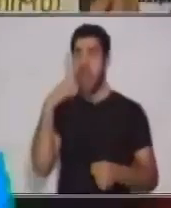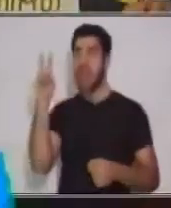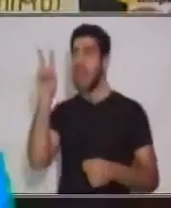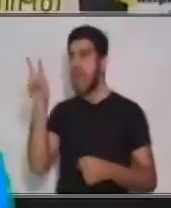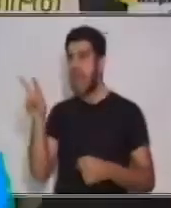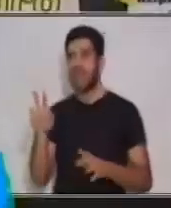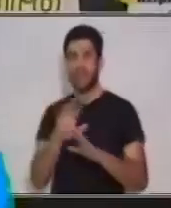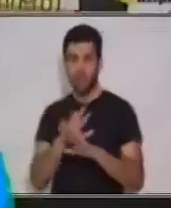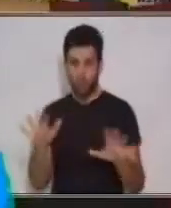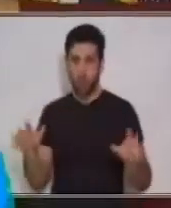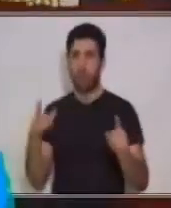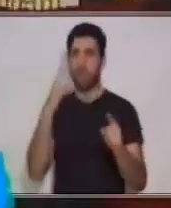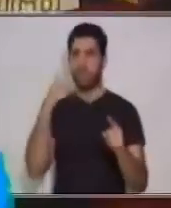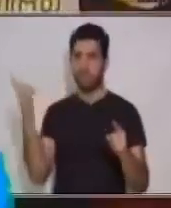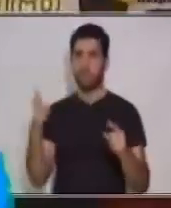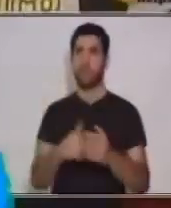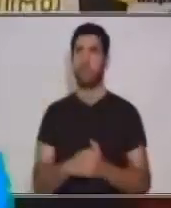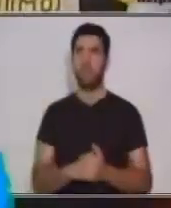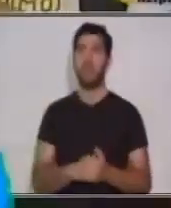las siguientes dos líneas.